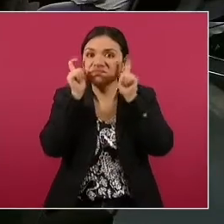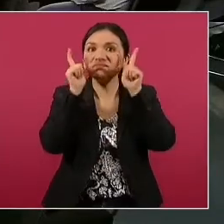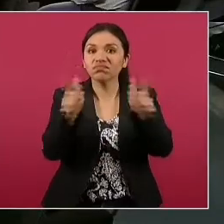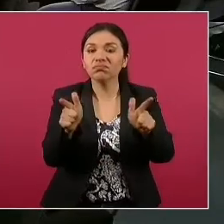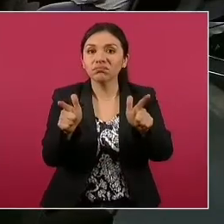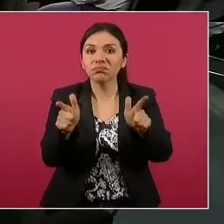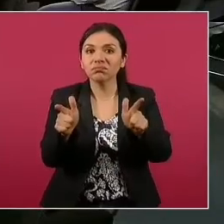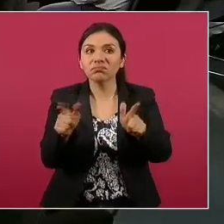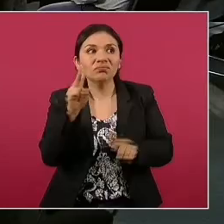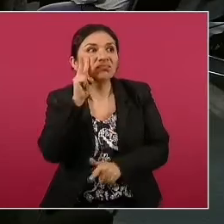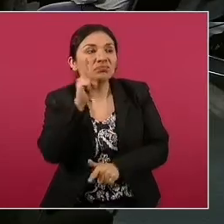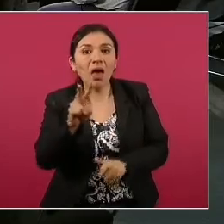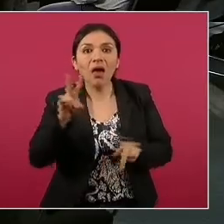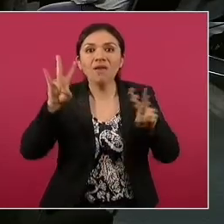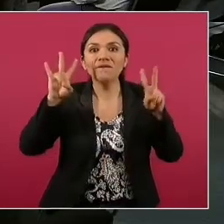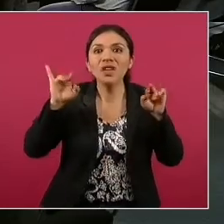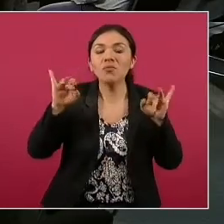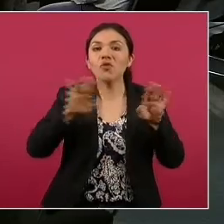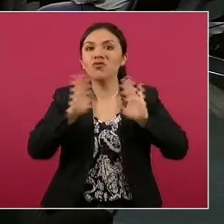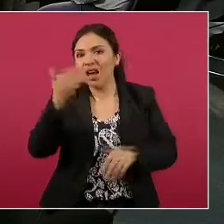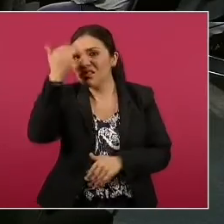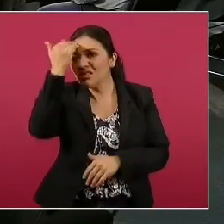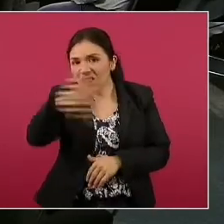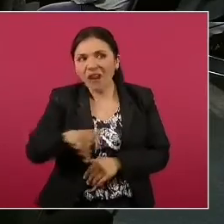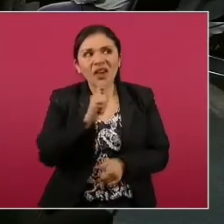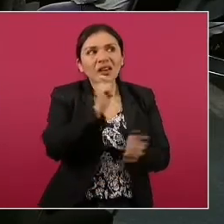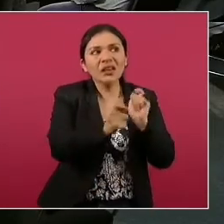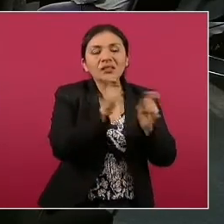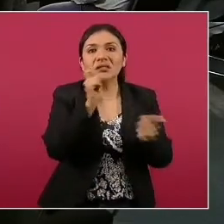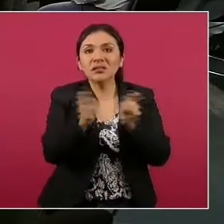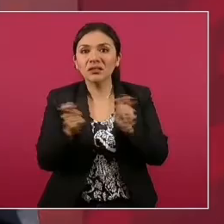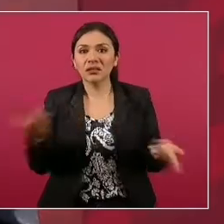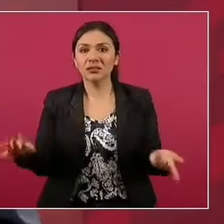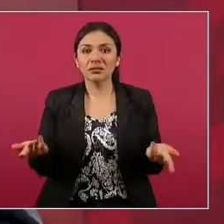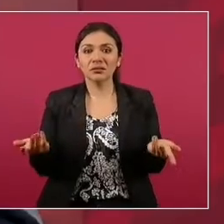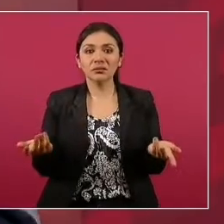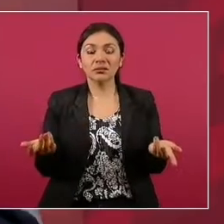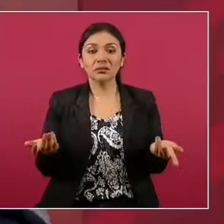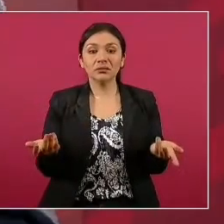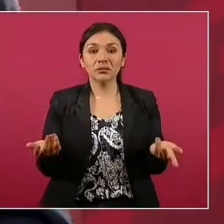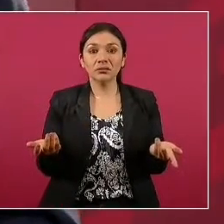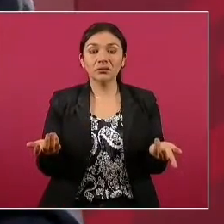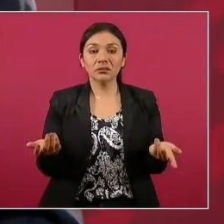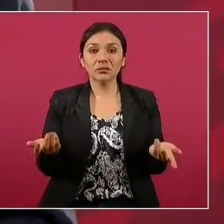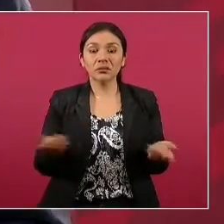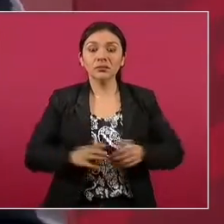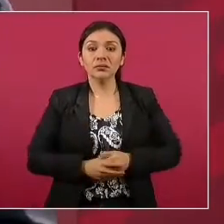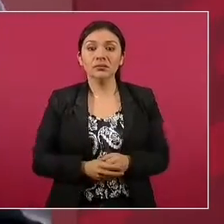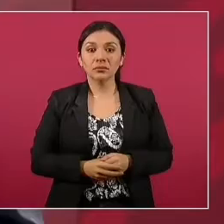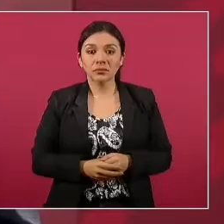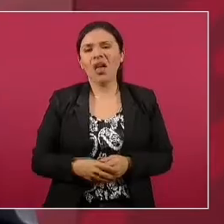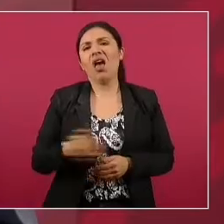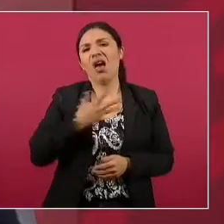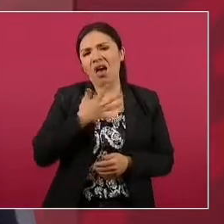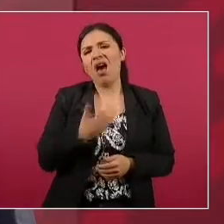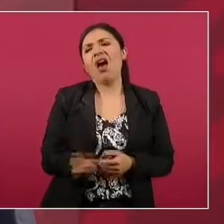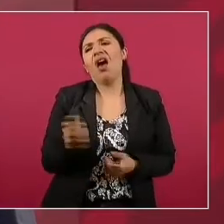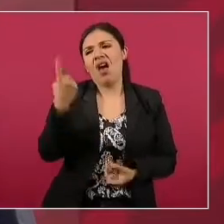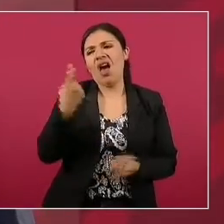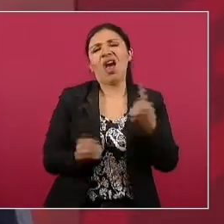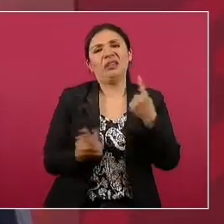está muy consciente y claro, hay provocadores,